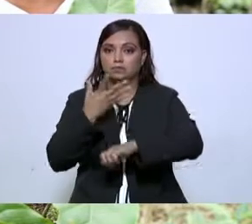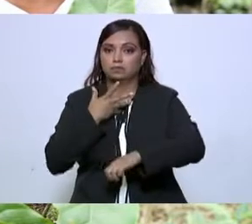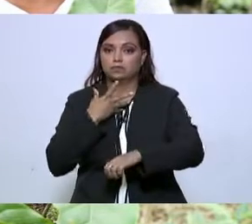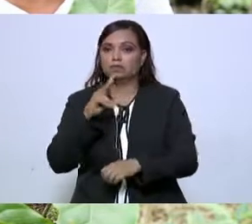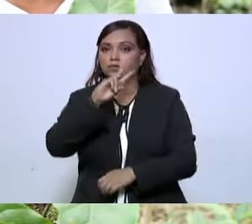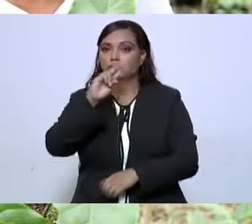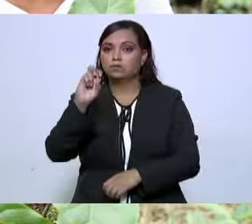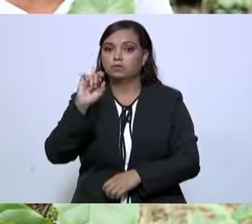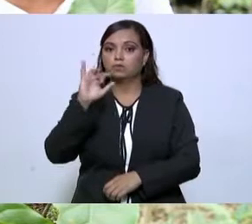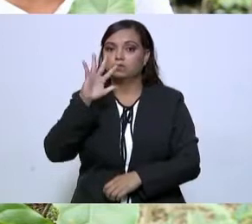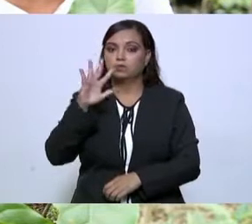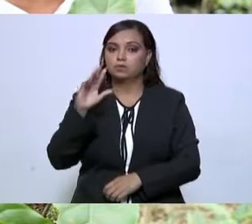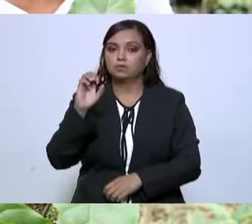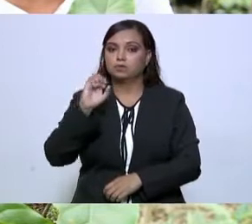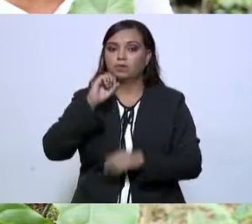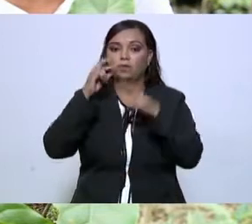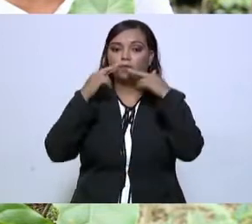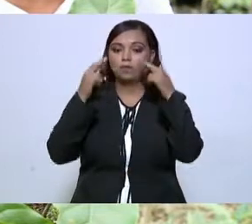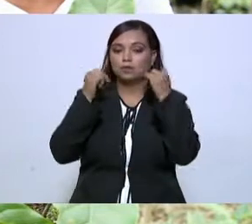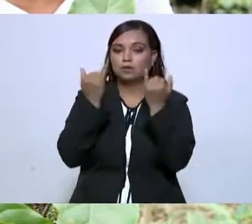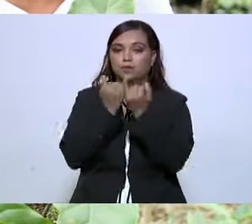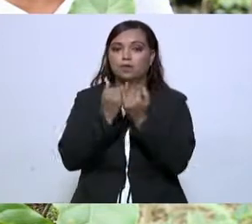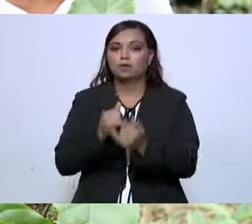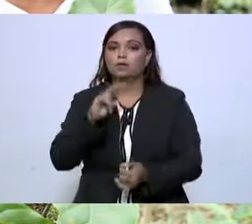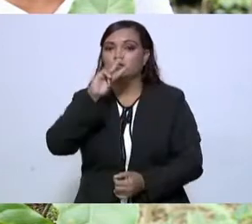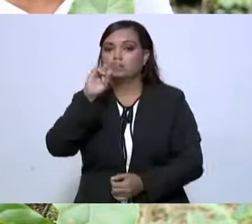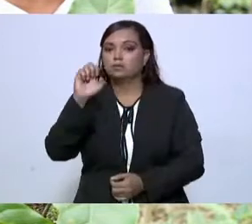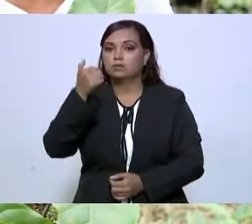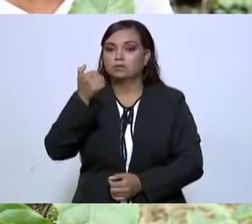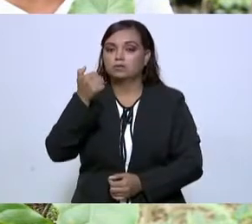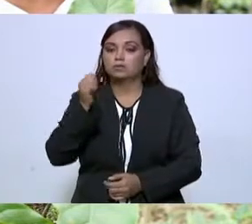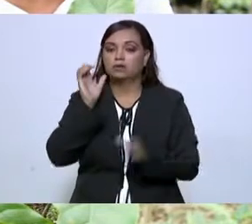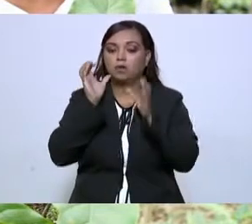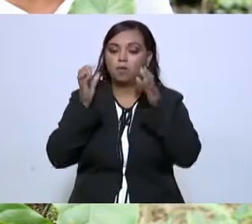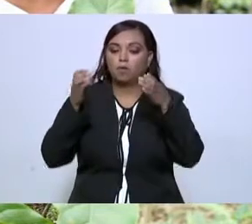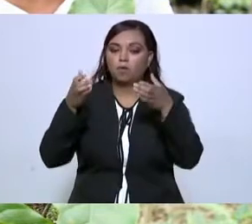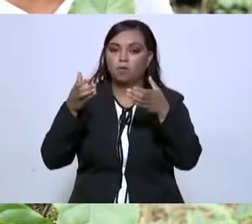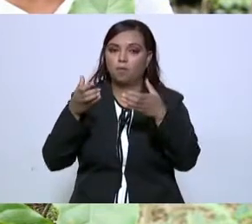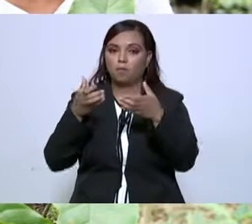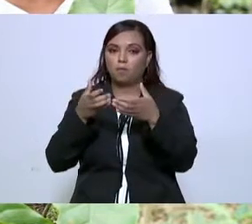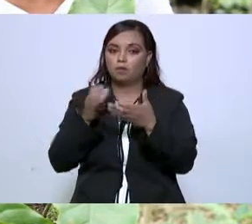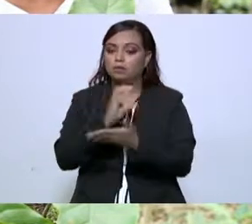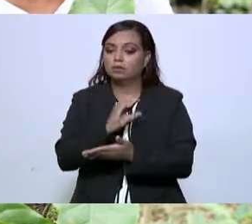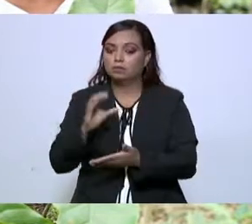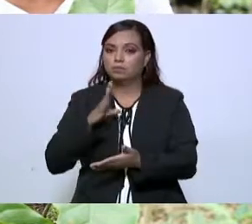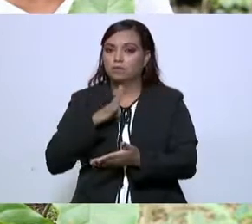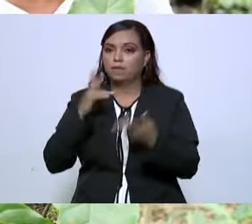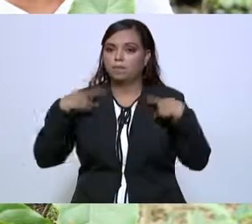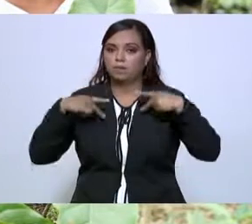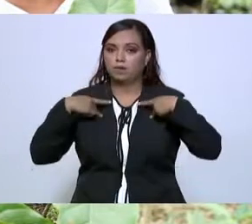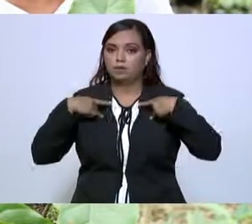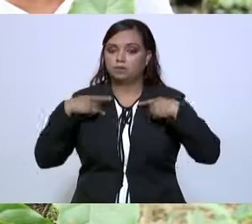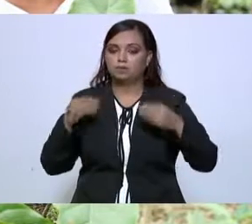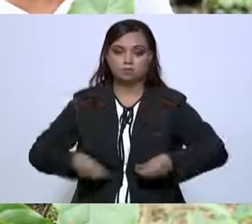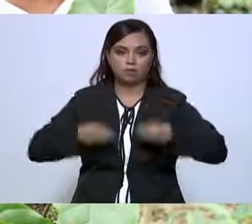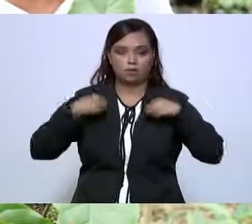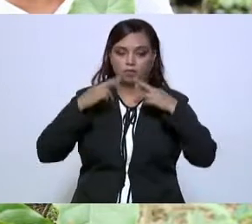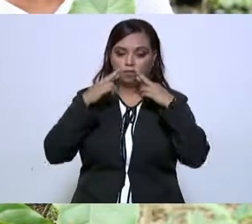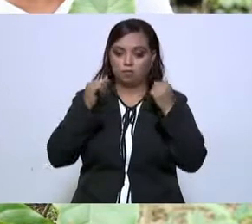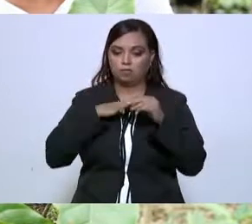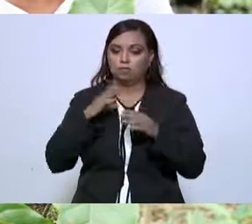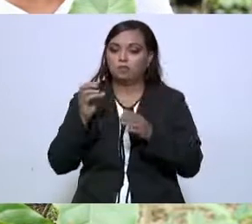en 205 ejidos, 206 comunidades de aprendizaje campesinos se organizan en este programa,